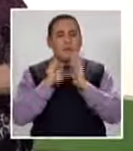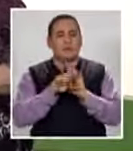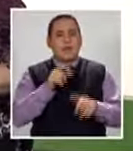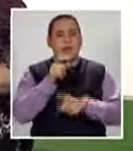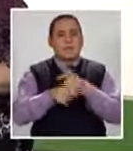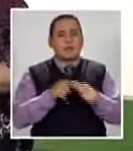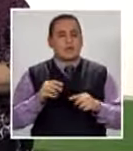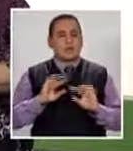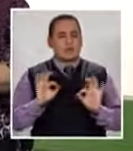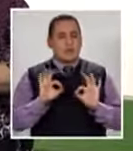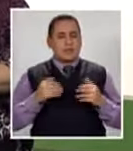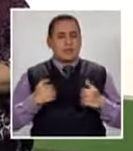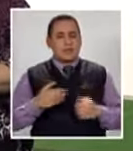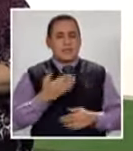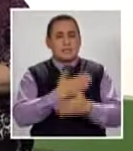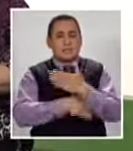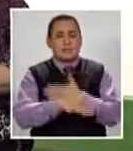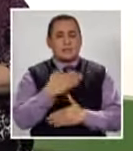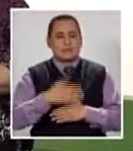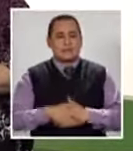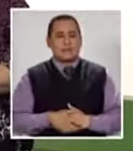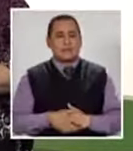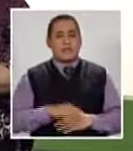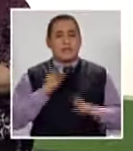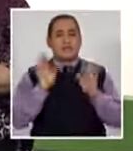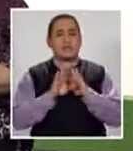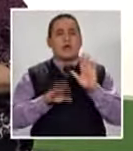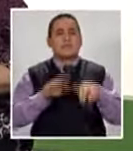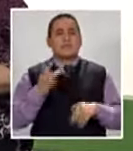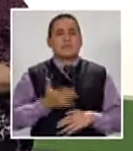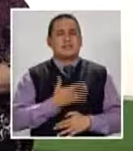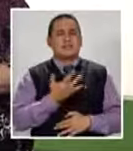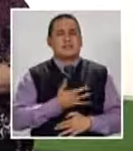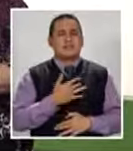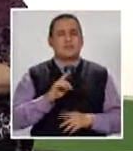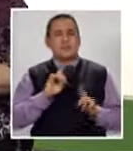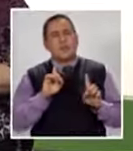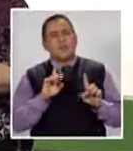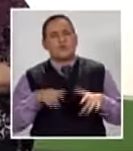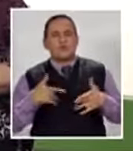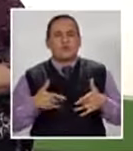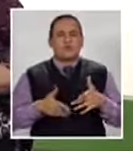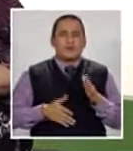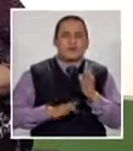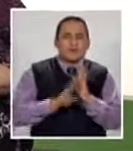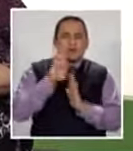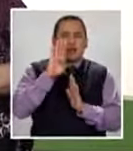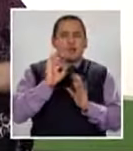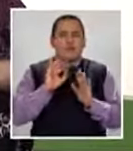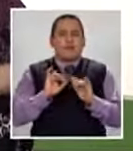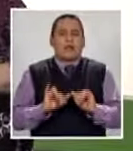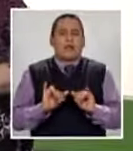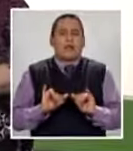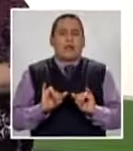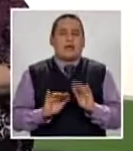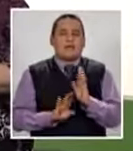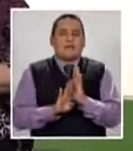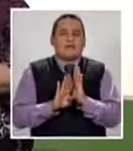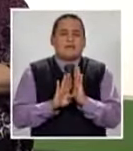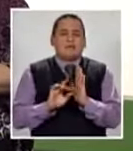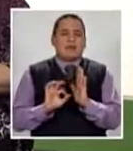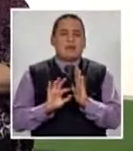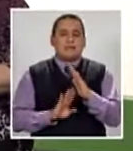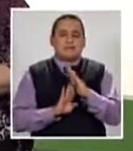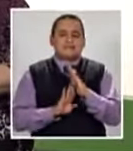Para personas Que no tienen discapacidad También Claro ¿Verdad? Que a se sienten No, no puedo salir adelante O se quedan ahí Sin